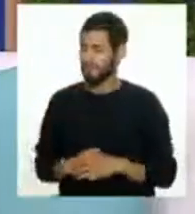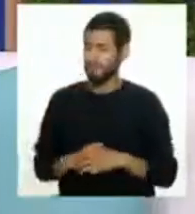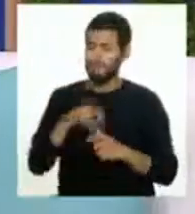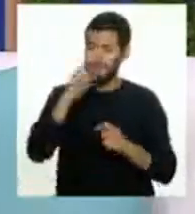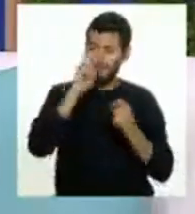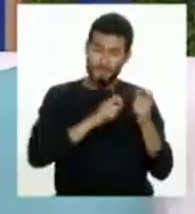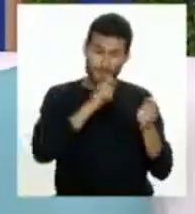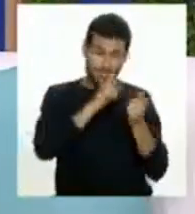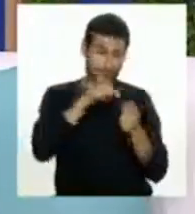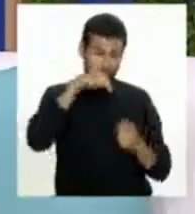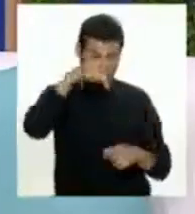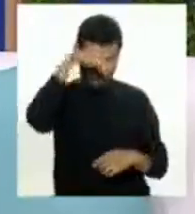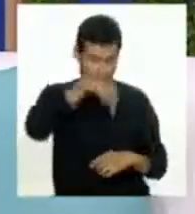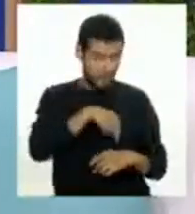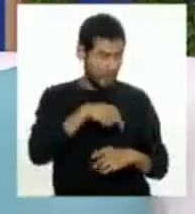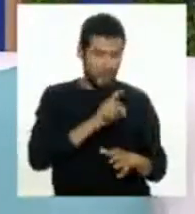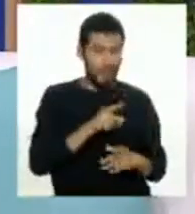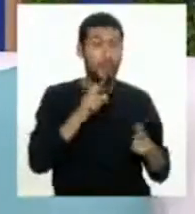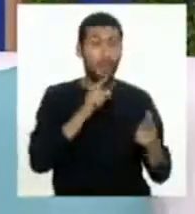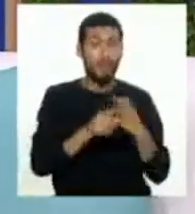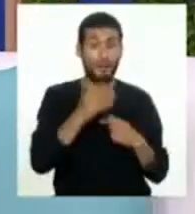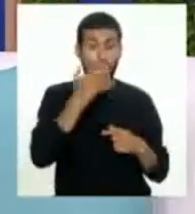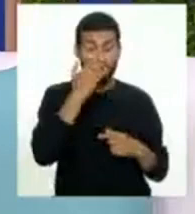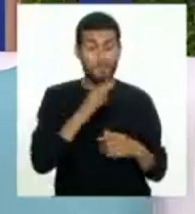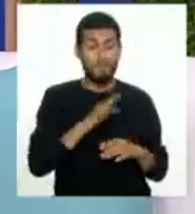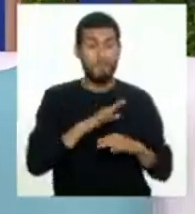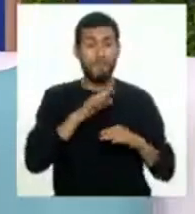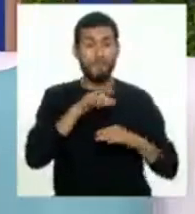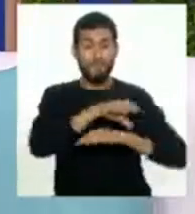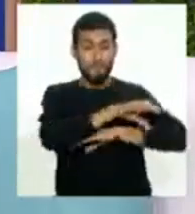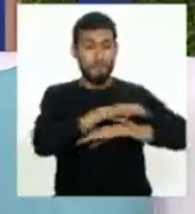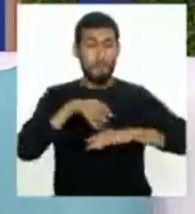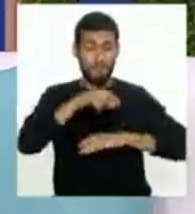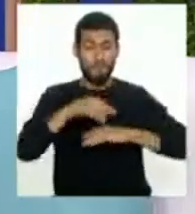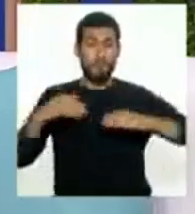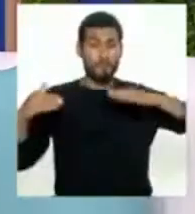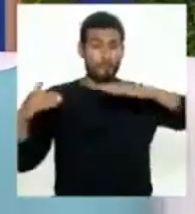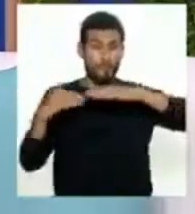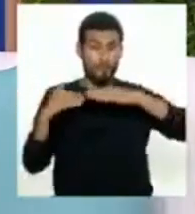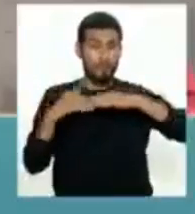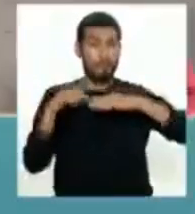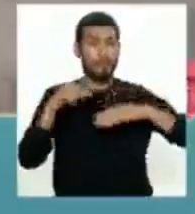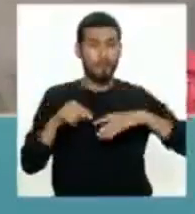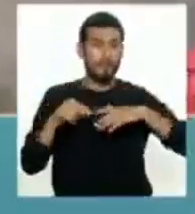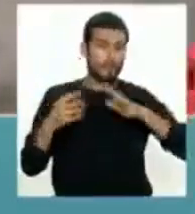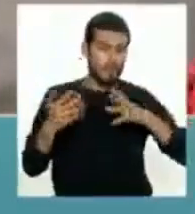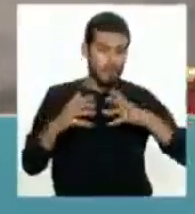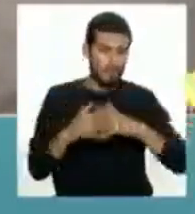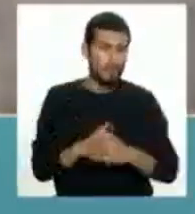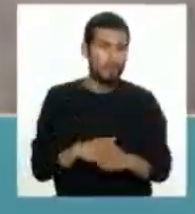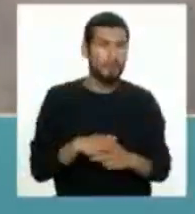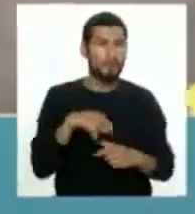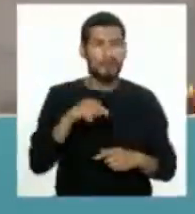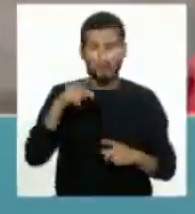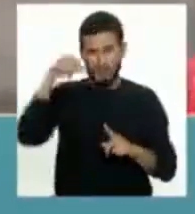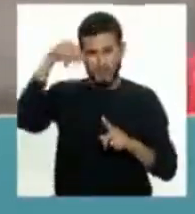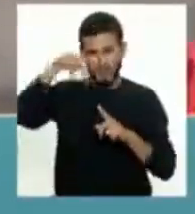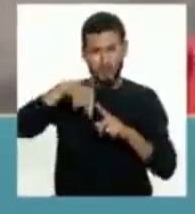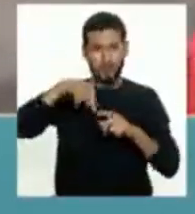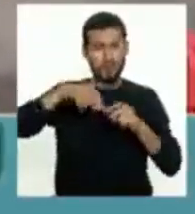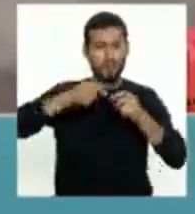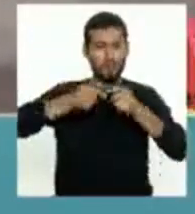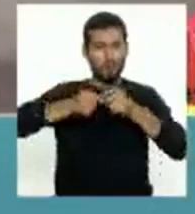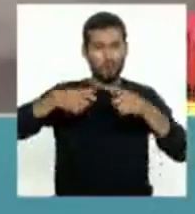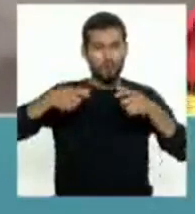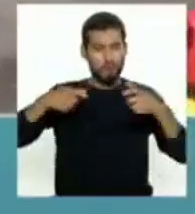que va a ocurrir frente a la costa, digamos, en la zona de placas, exactamente en el punto, el epicentro, digamos, que